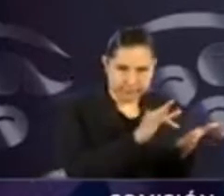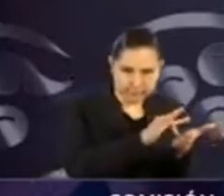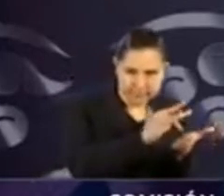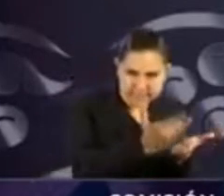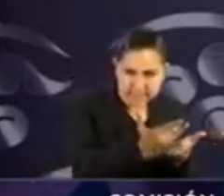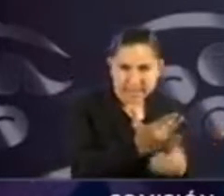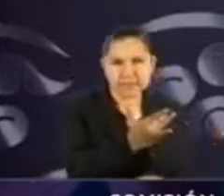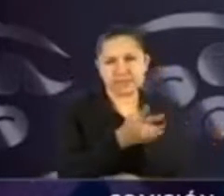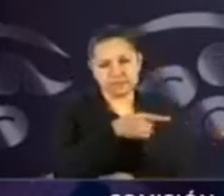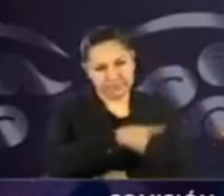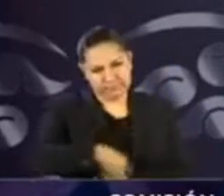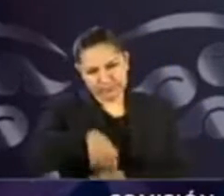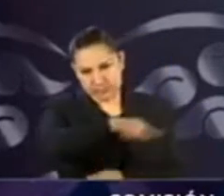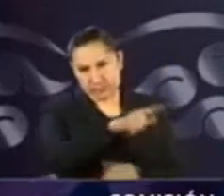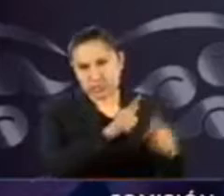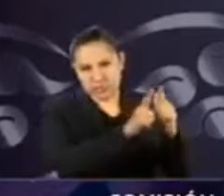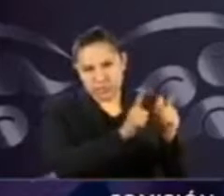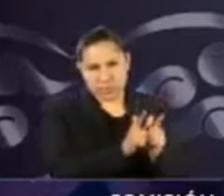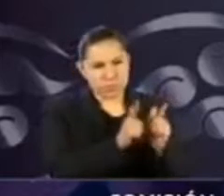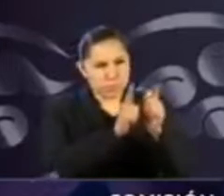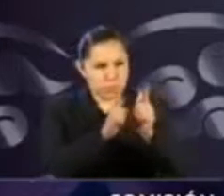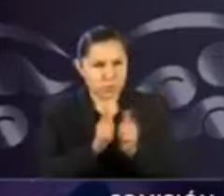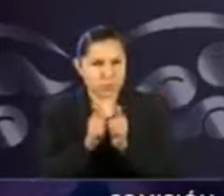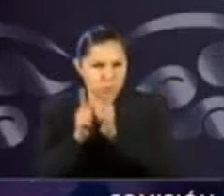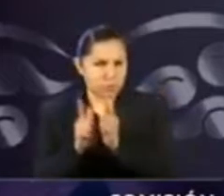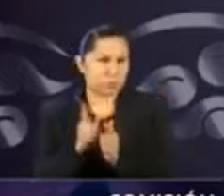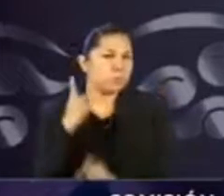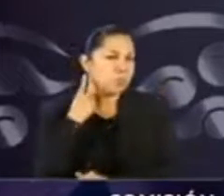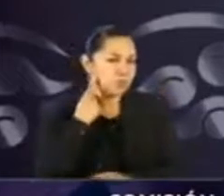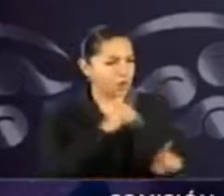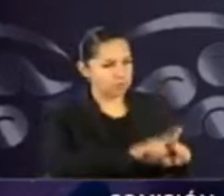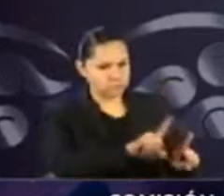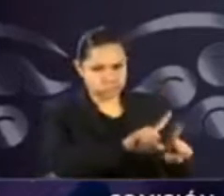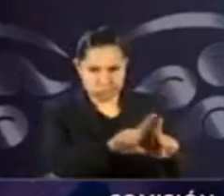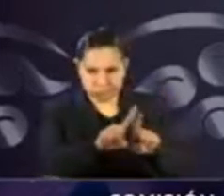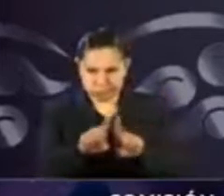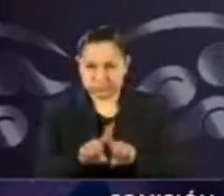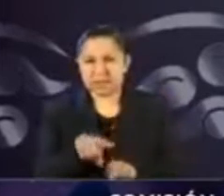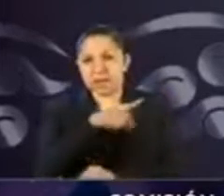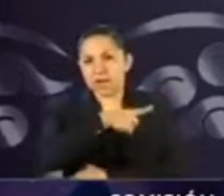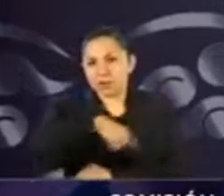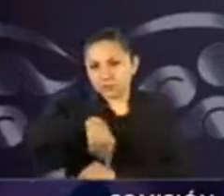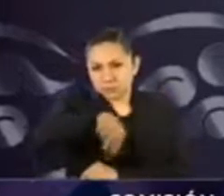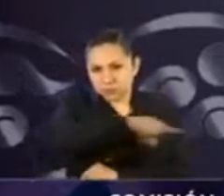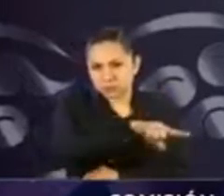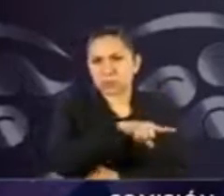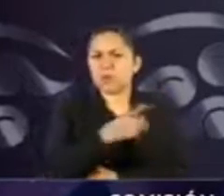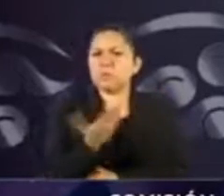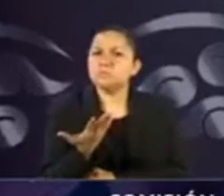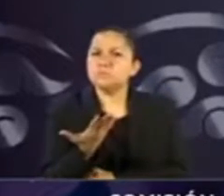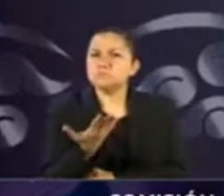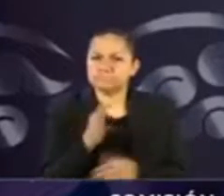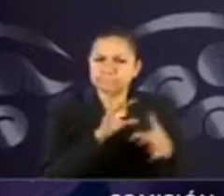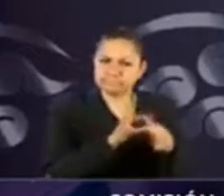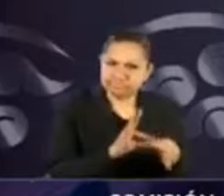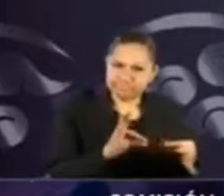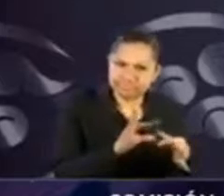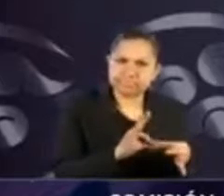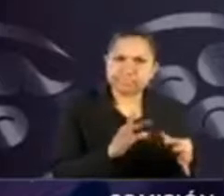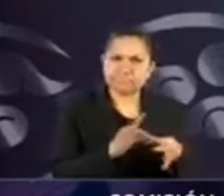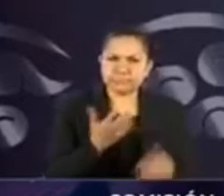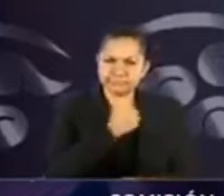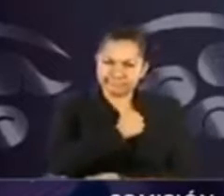de todos los partidos políticos para expresar las condolencias